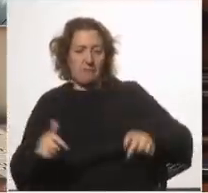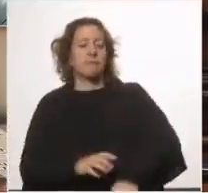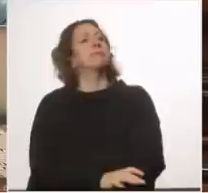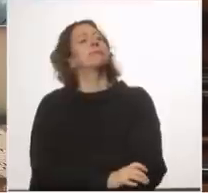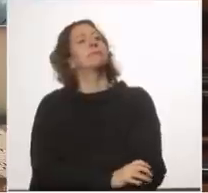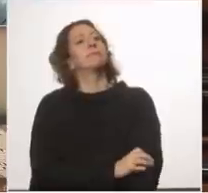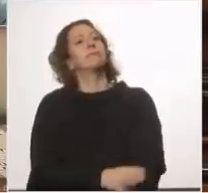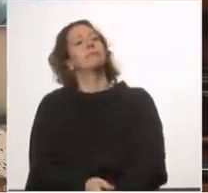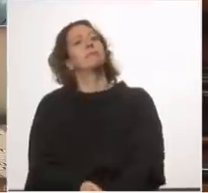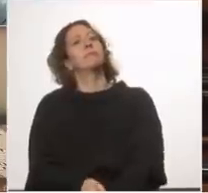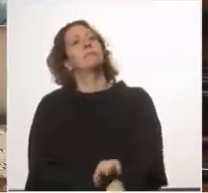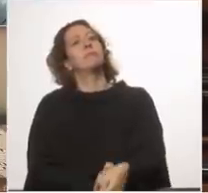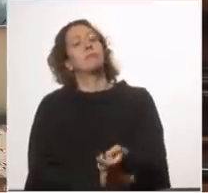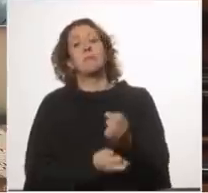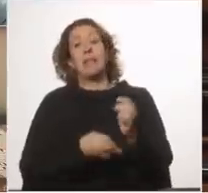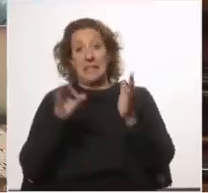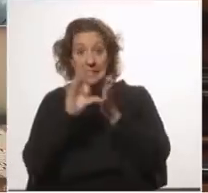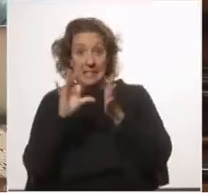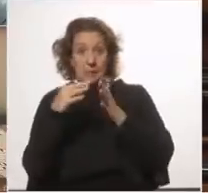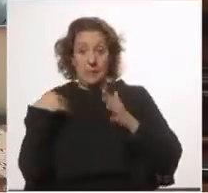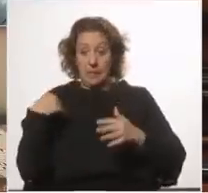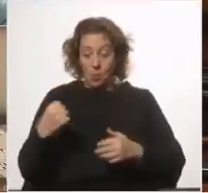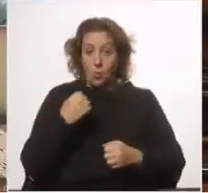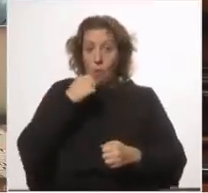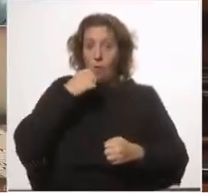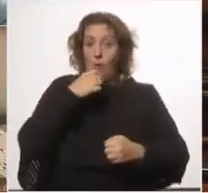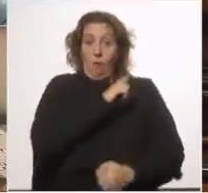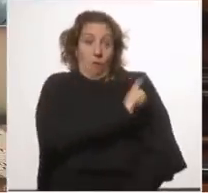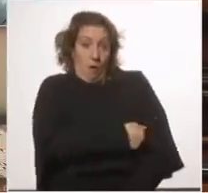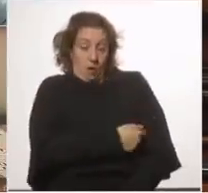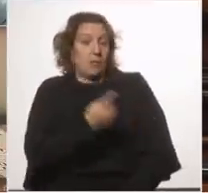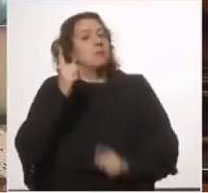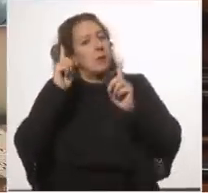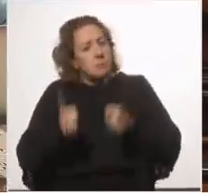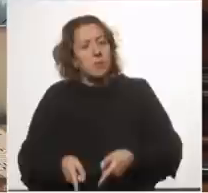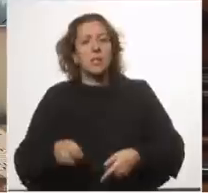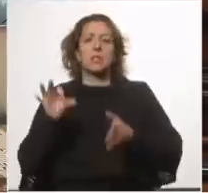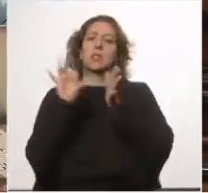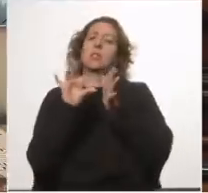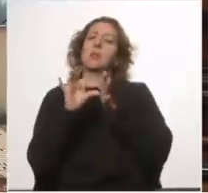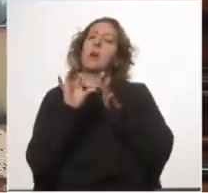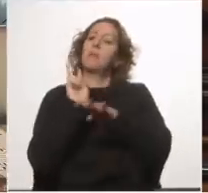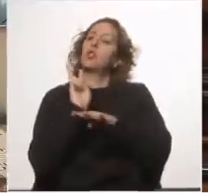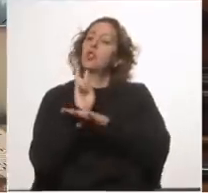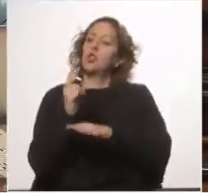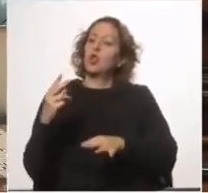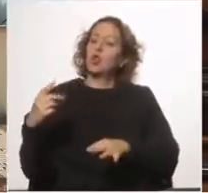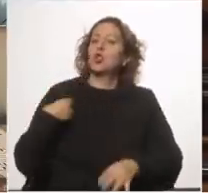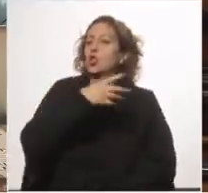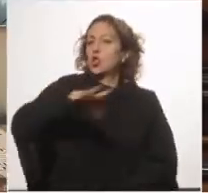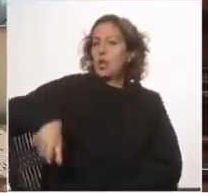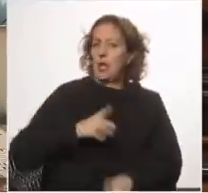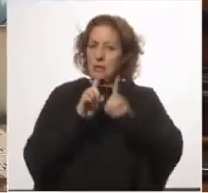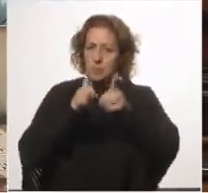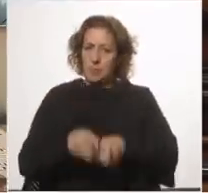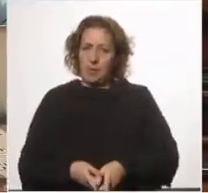Pero no solo tenía un sistema de salud potente. Tenía un sistema de protección social potente, solidificado, donde la gente tenía espaldas